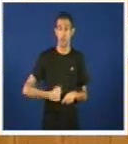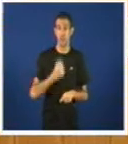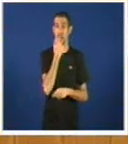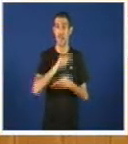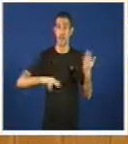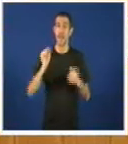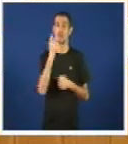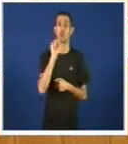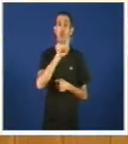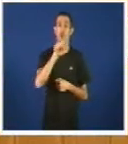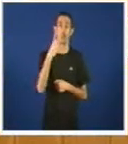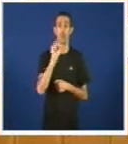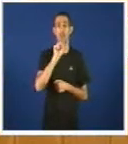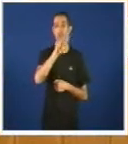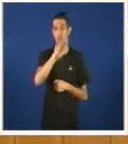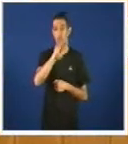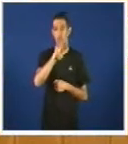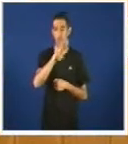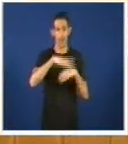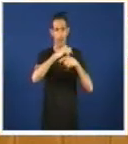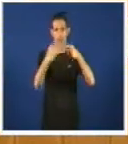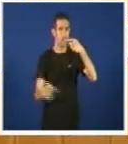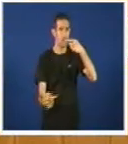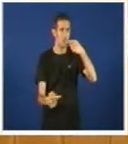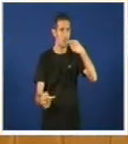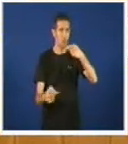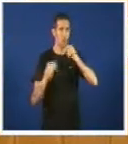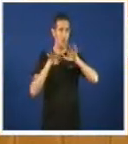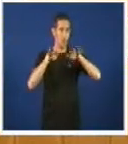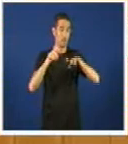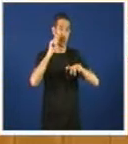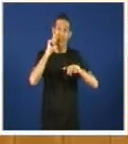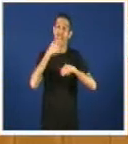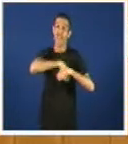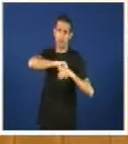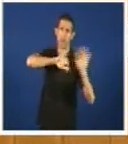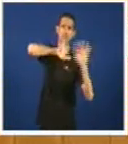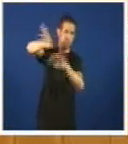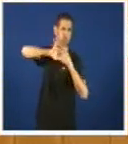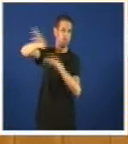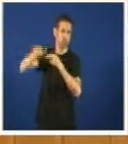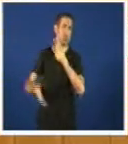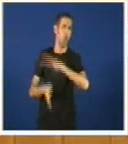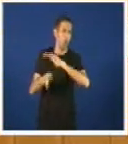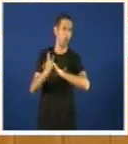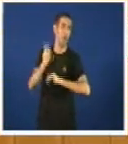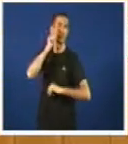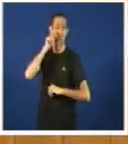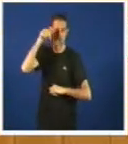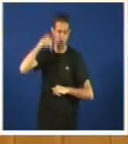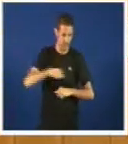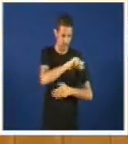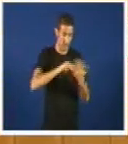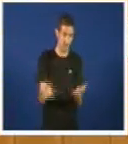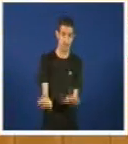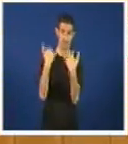2011 e 2012 tivo un comportamento moi negativo que mentres no Estado medró o número de visitantes e de turismo en Galiza e concretamente